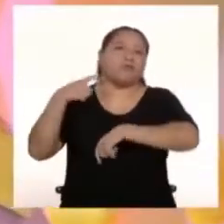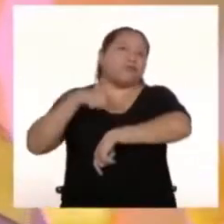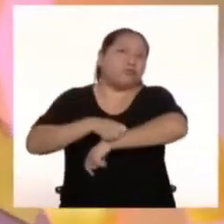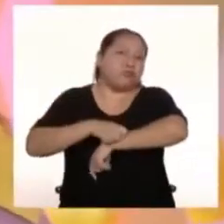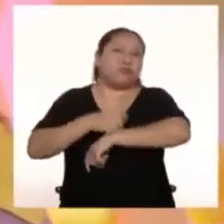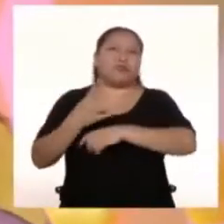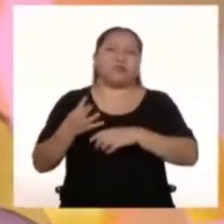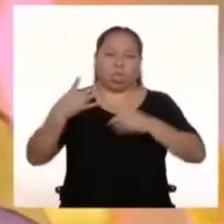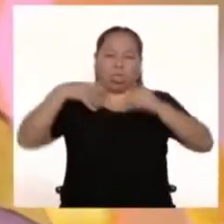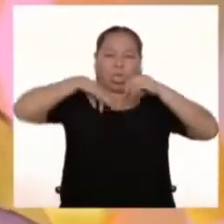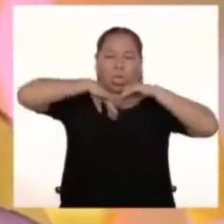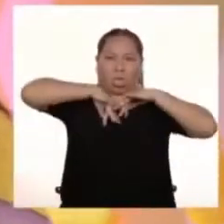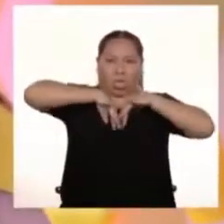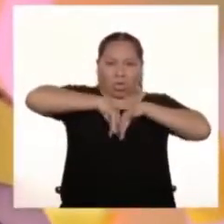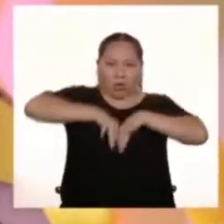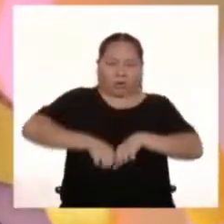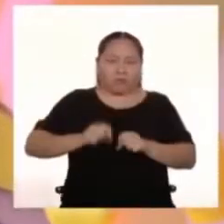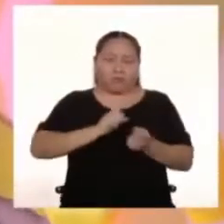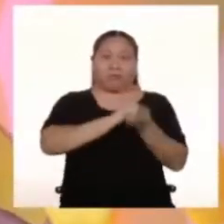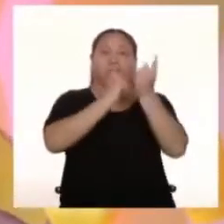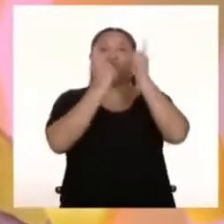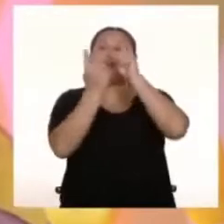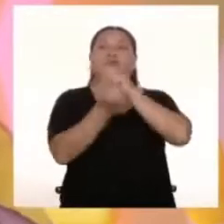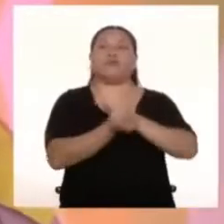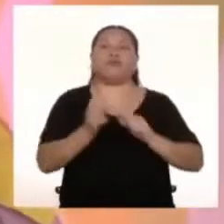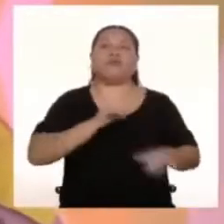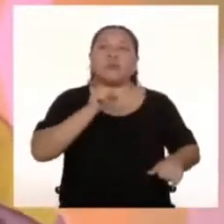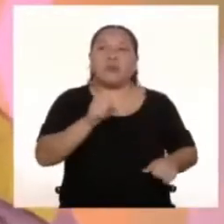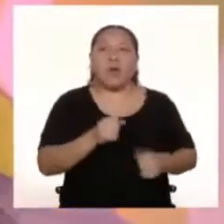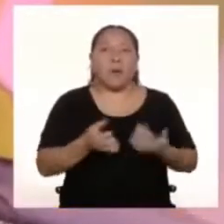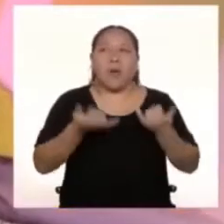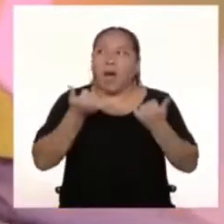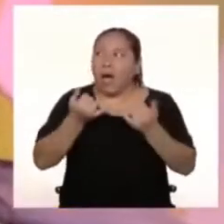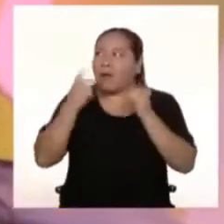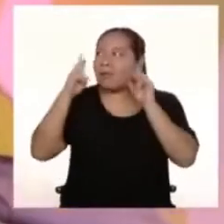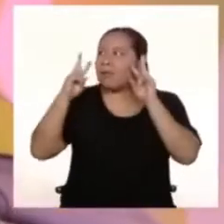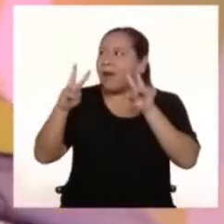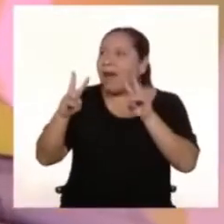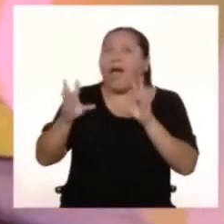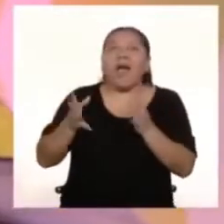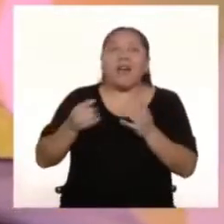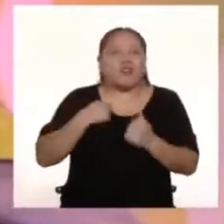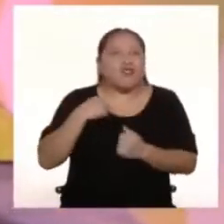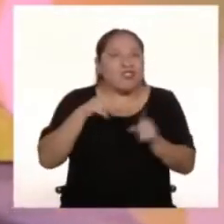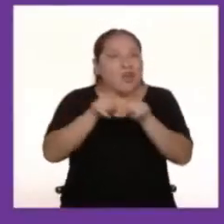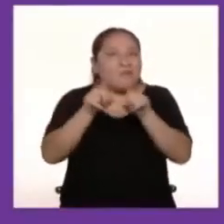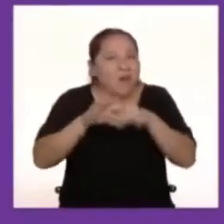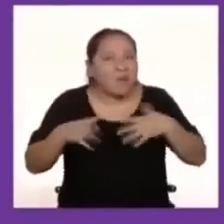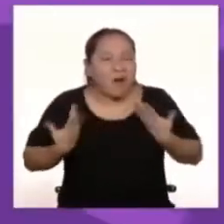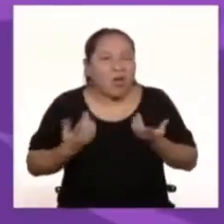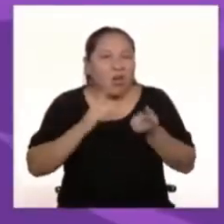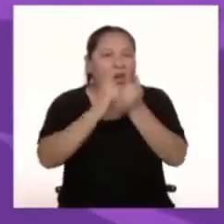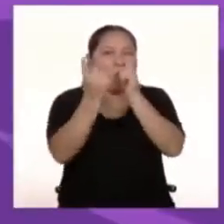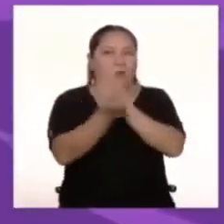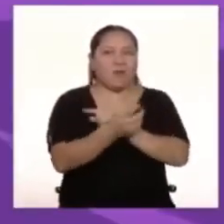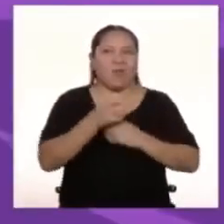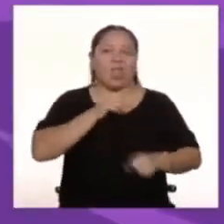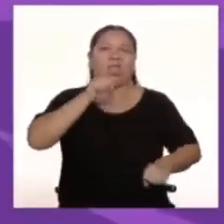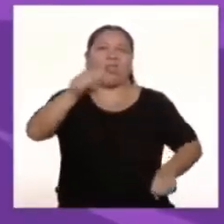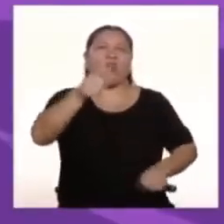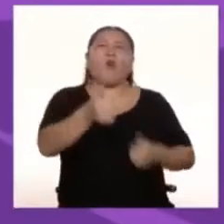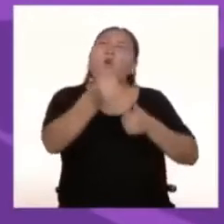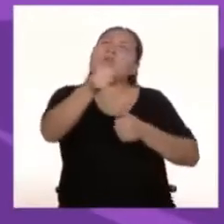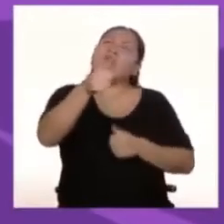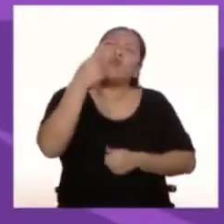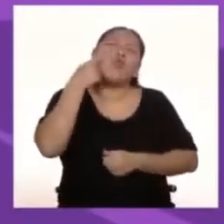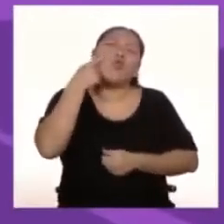hace identificarnos con ellos Y nos permite volar nuestra imaginación Ya que cualquiera podría ser un superhéroe ¿Qué superhéroes conoces?